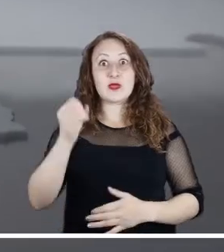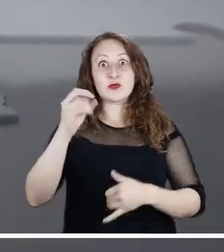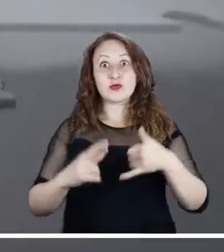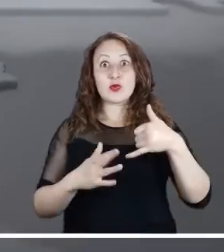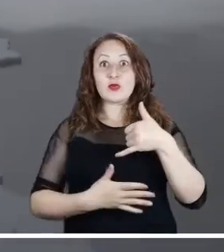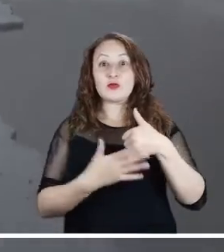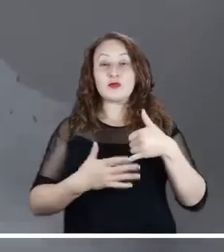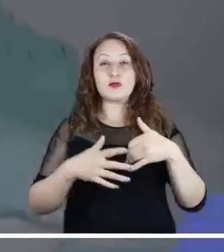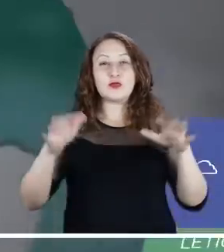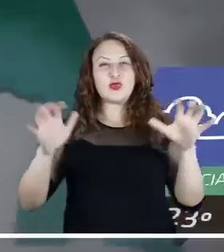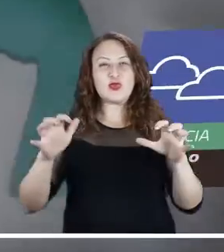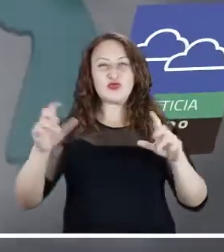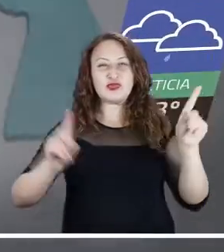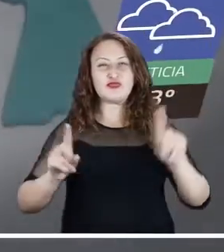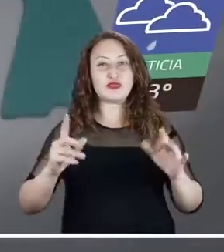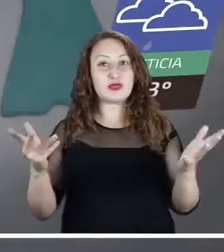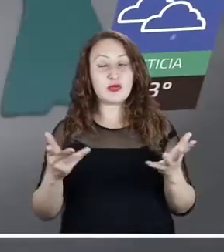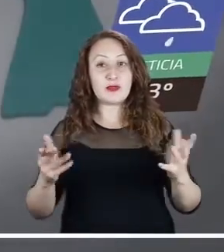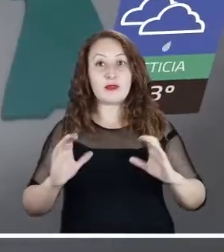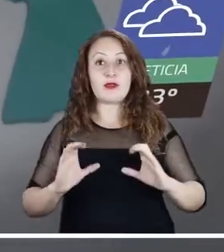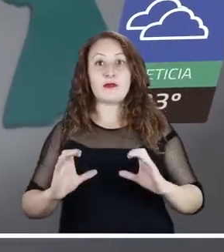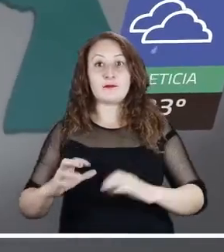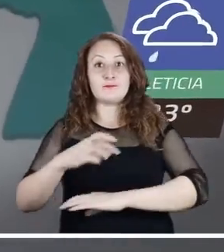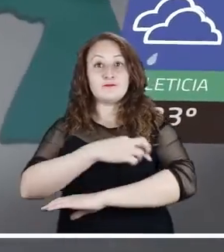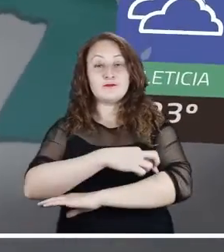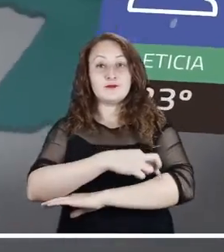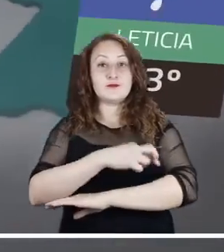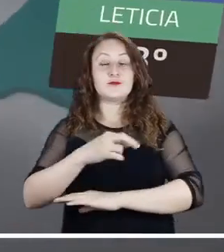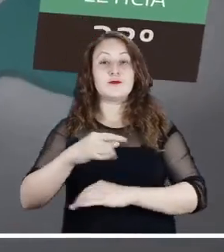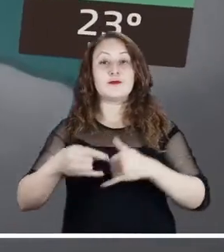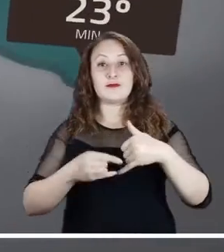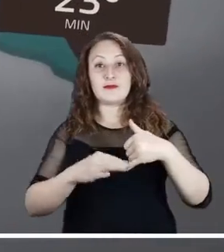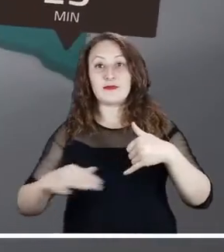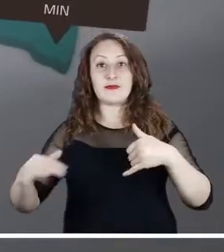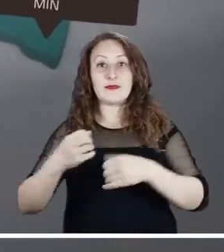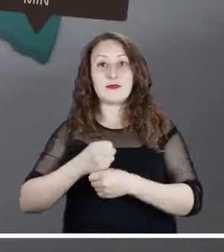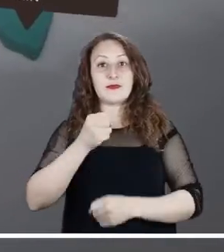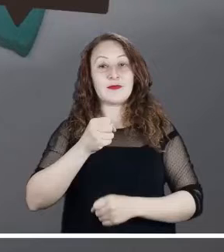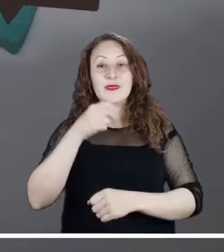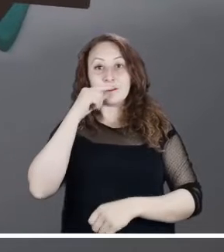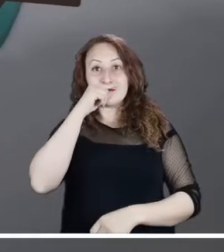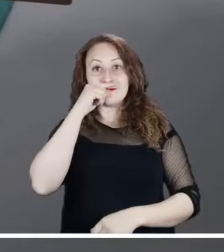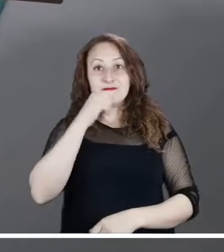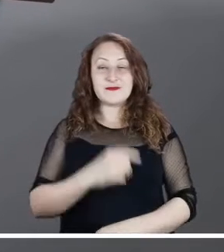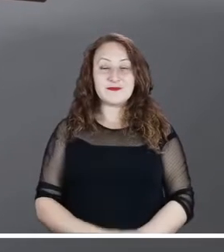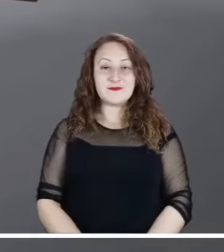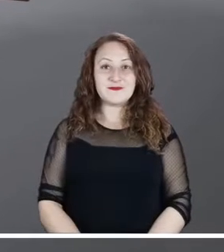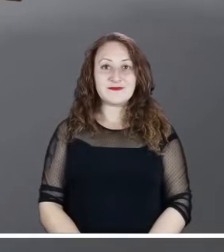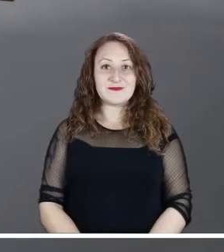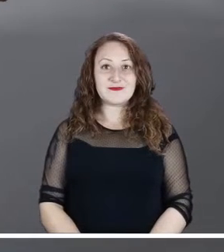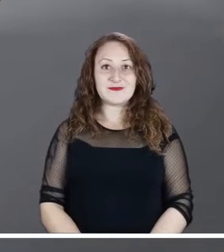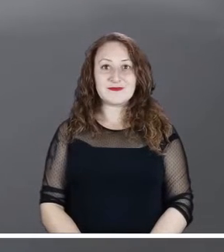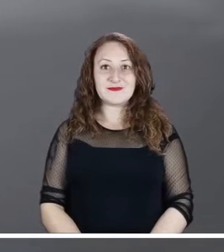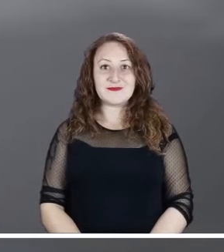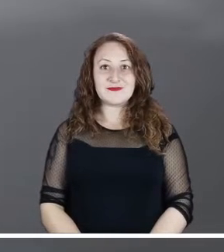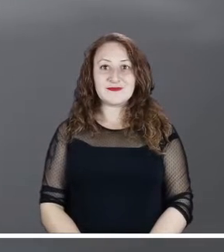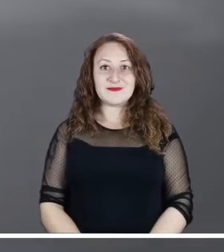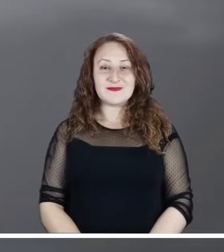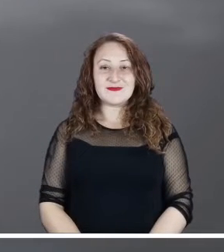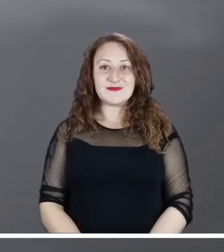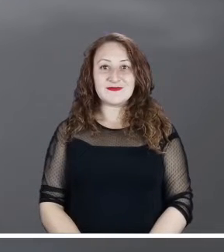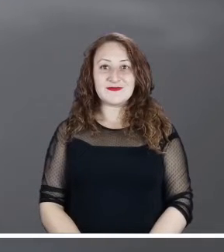Mientras tanto, en el sur del país, las precipitaciones y las tormentas se esperan en Putumayo, Caquetá, Guainía, Baupés y Amazonas.